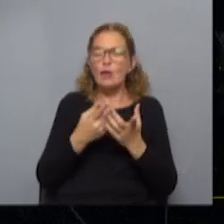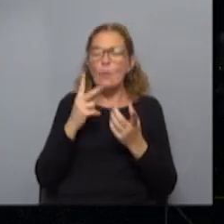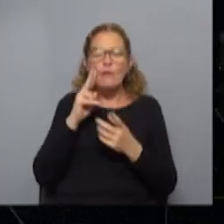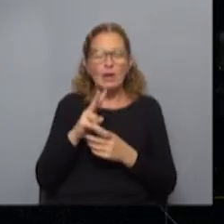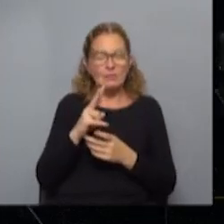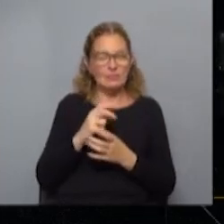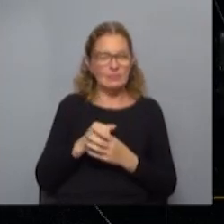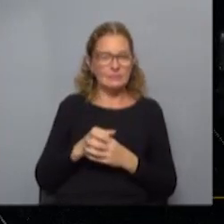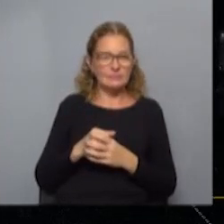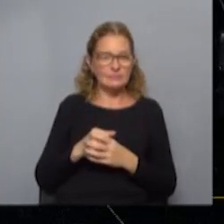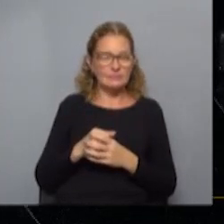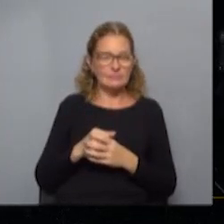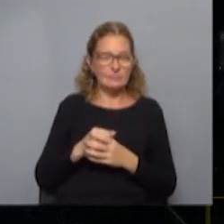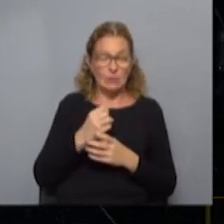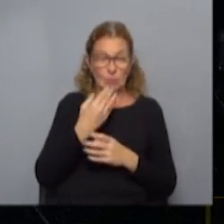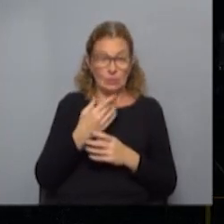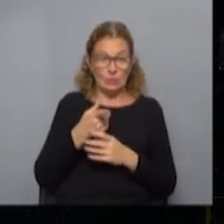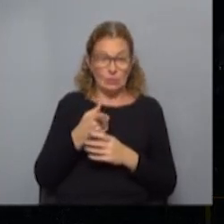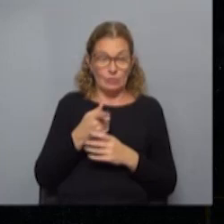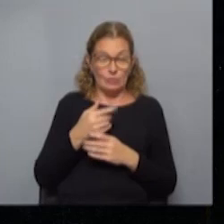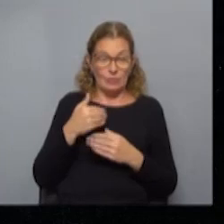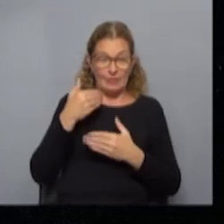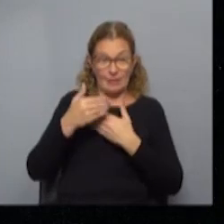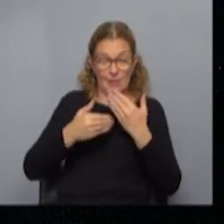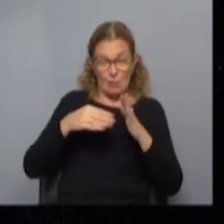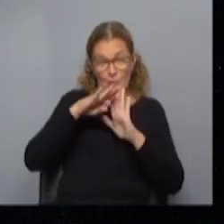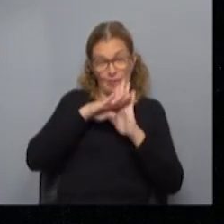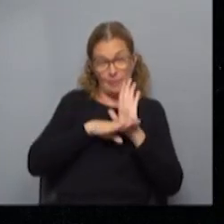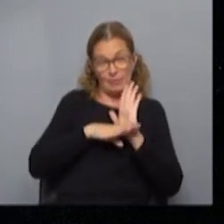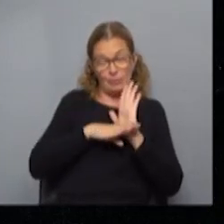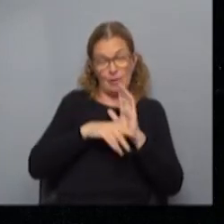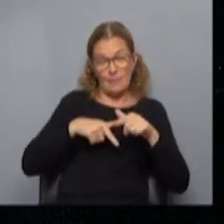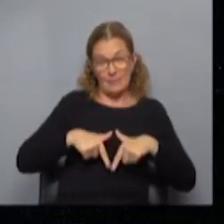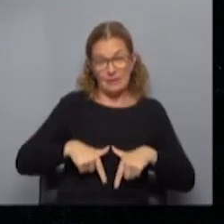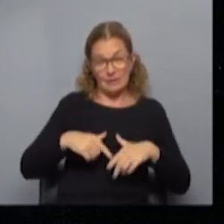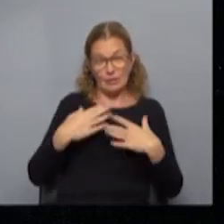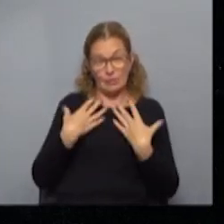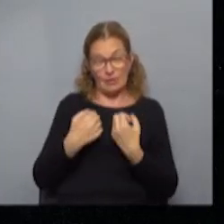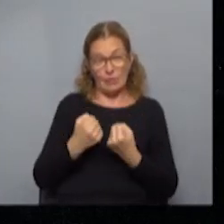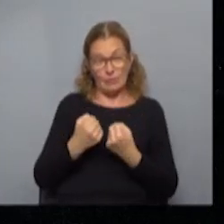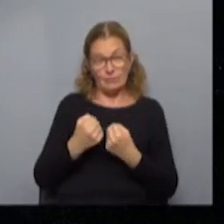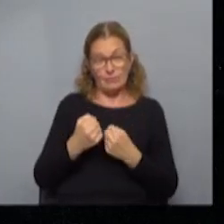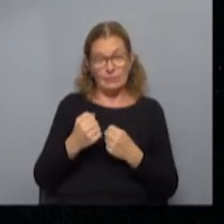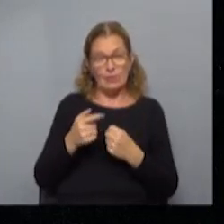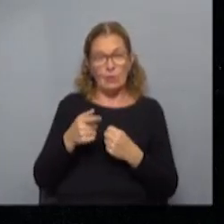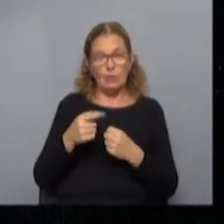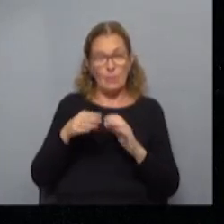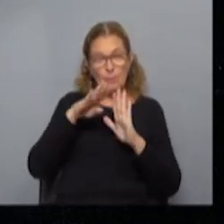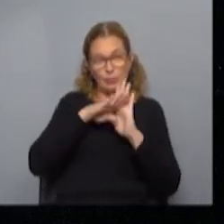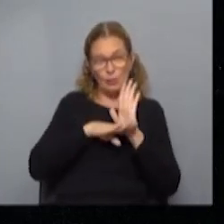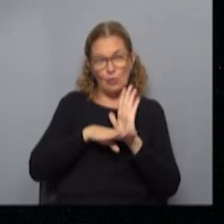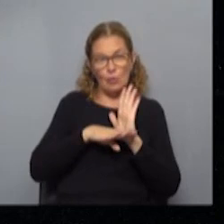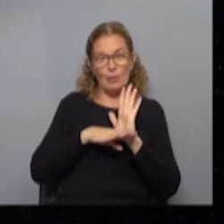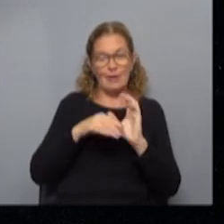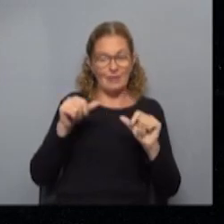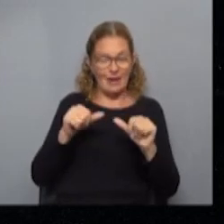ven? Bueno nosotros seguimos los lineamientos que tuvo el Ministerio de Salud en cuanto a lo que tiene que ver con los protocolos que